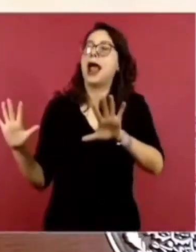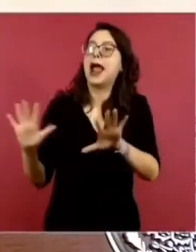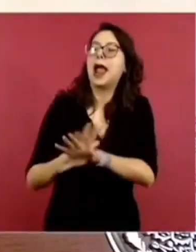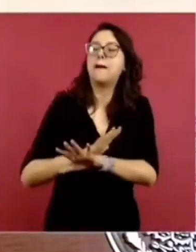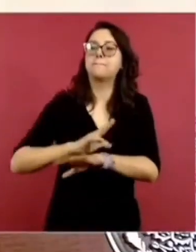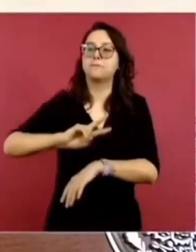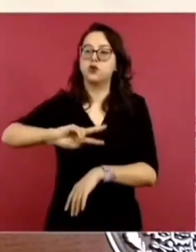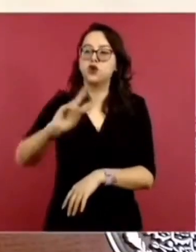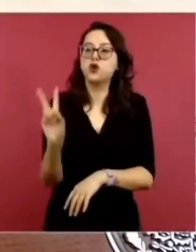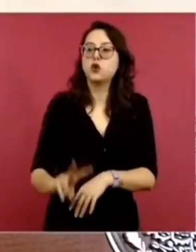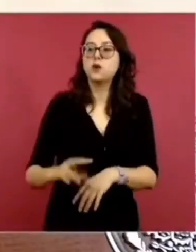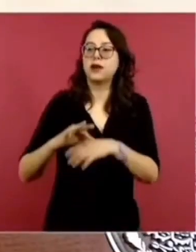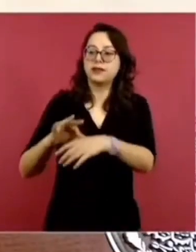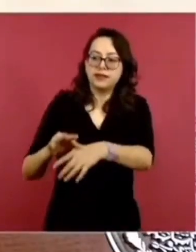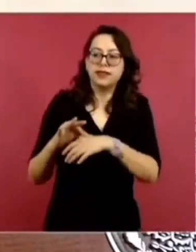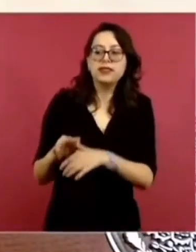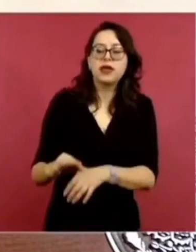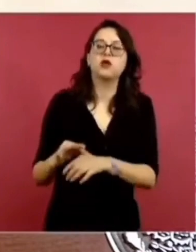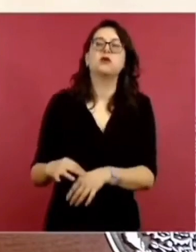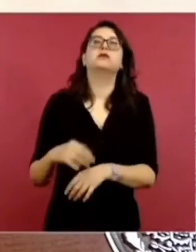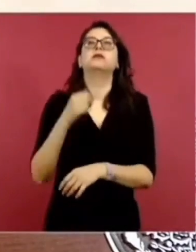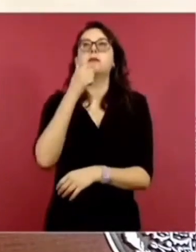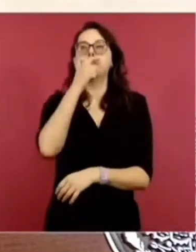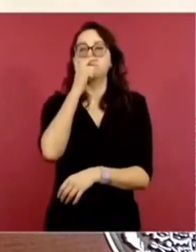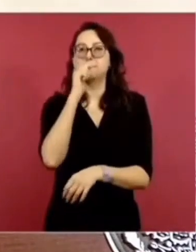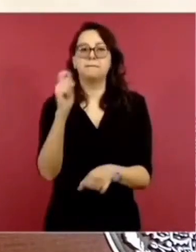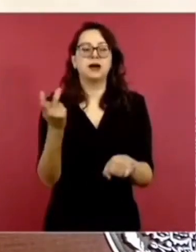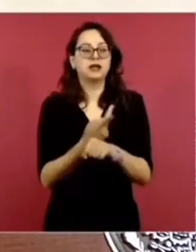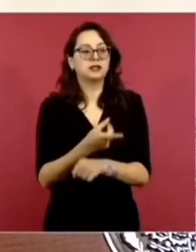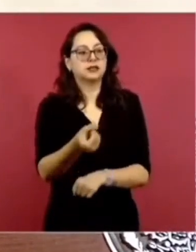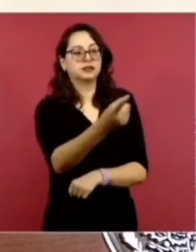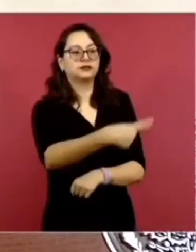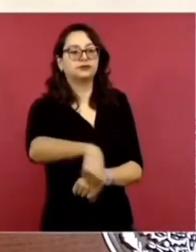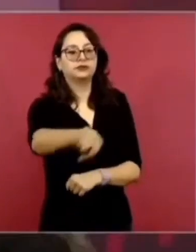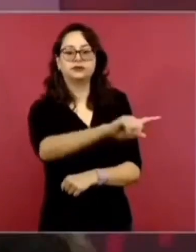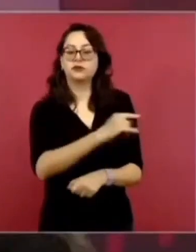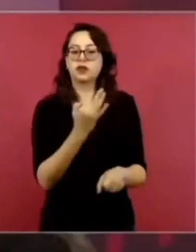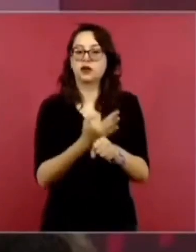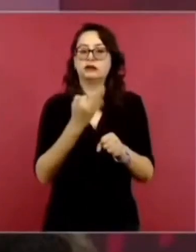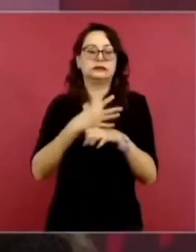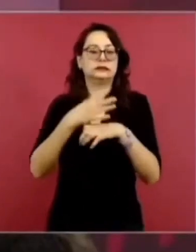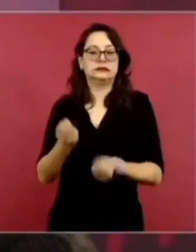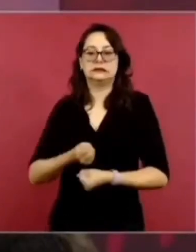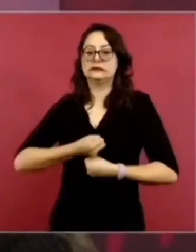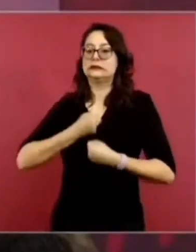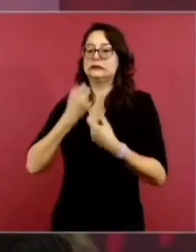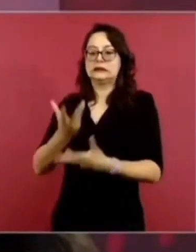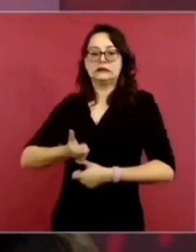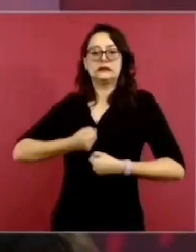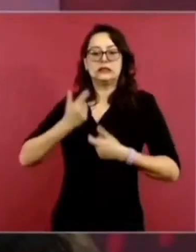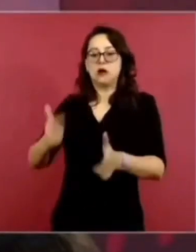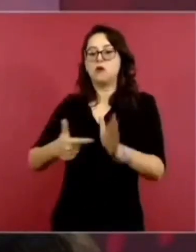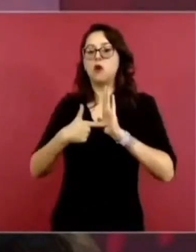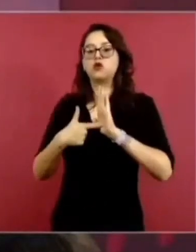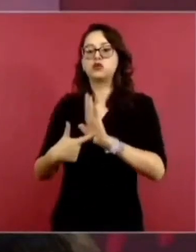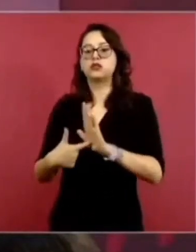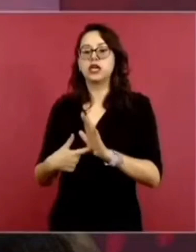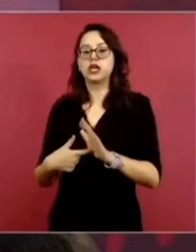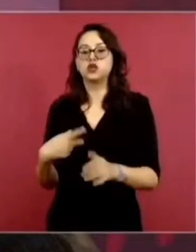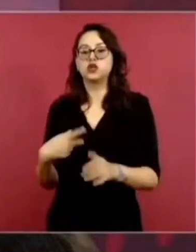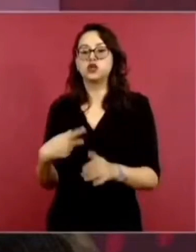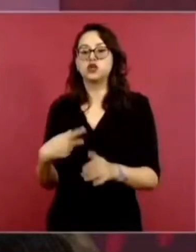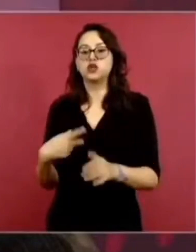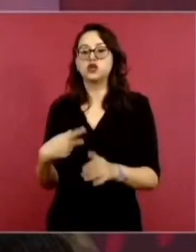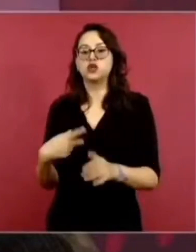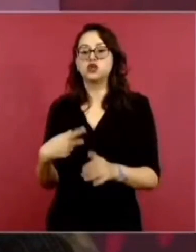oculto, porque había mucha